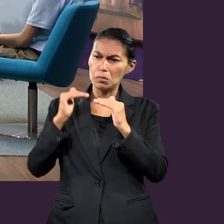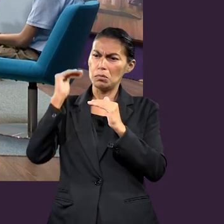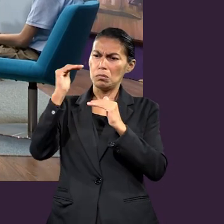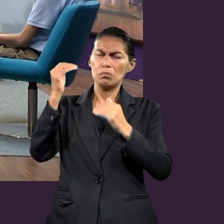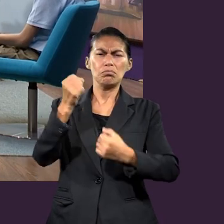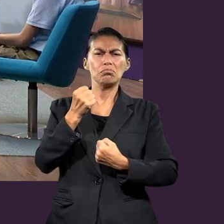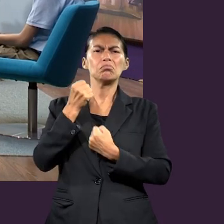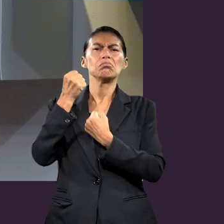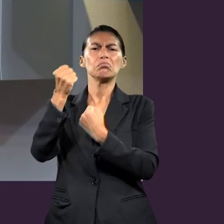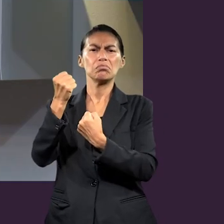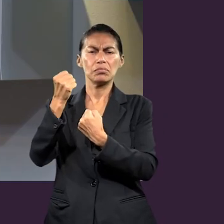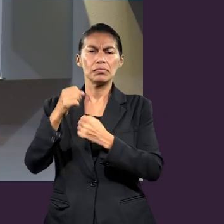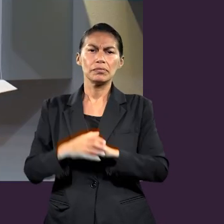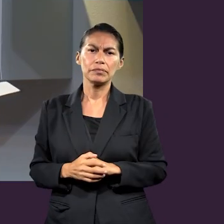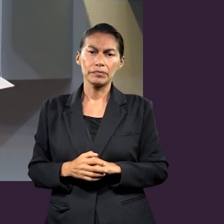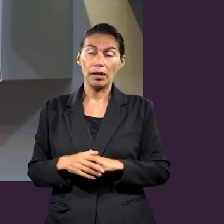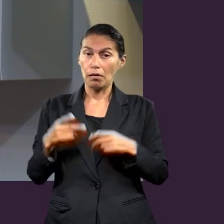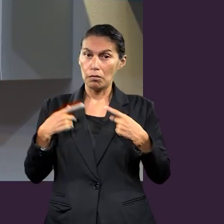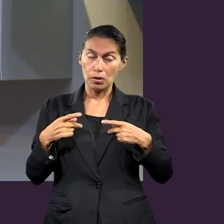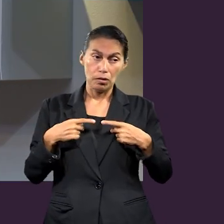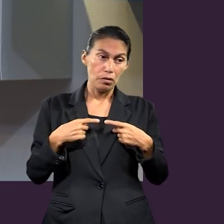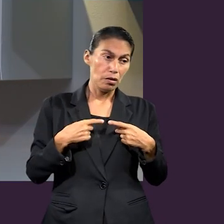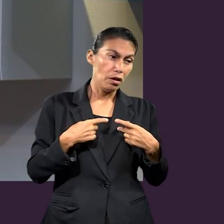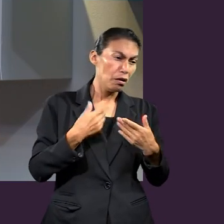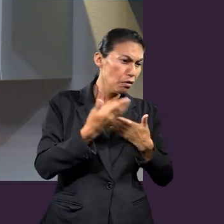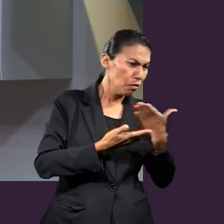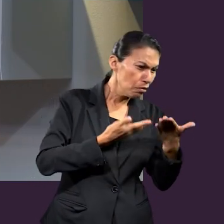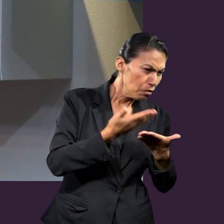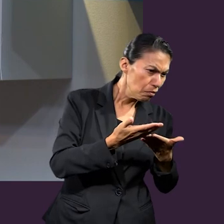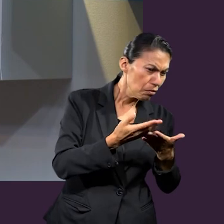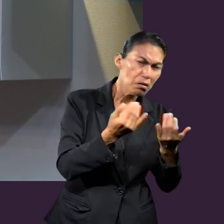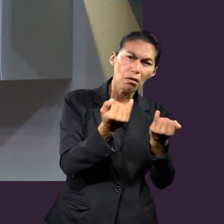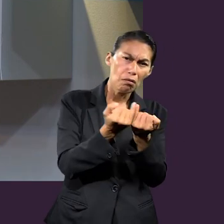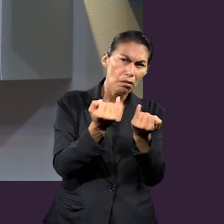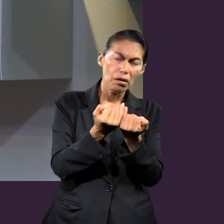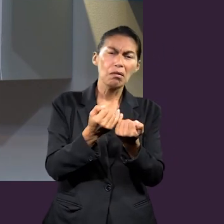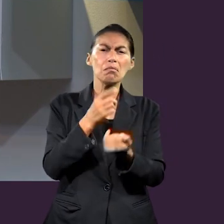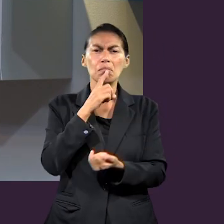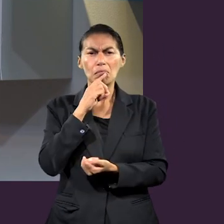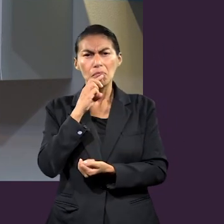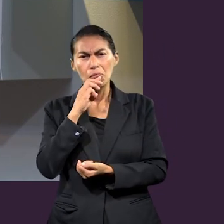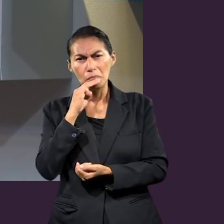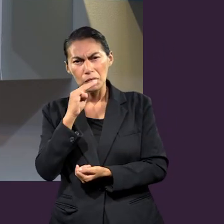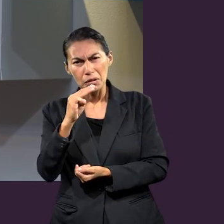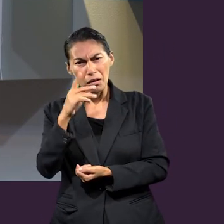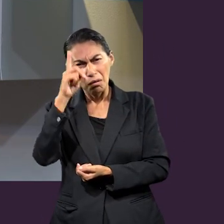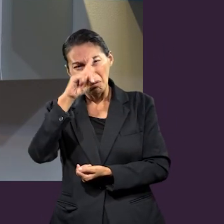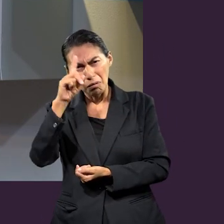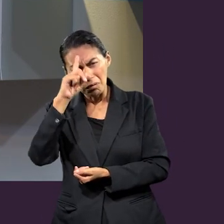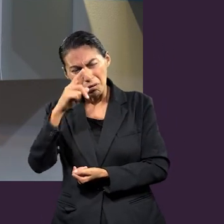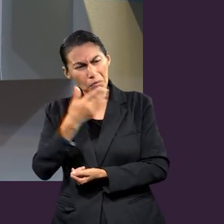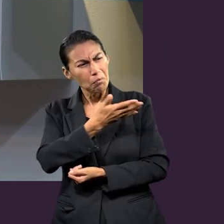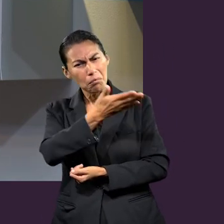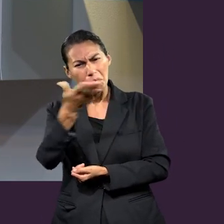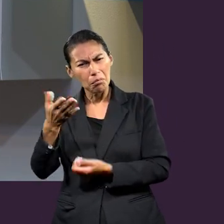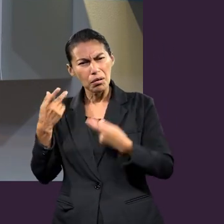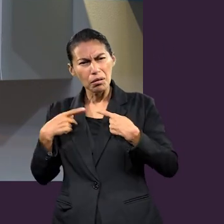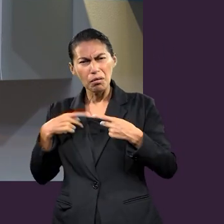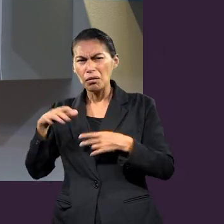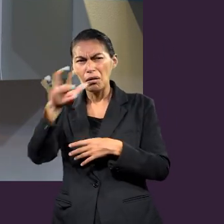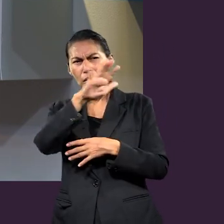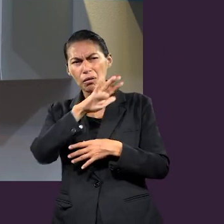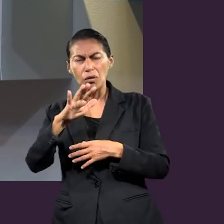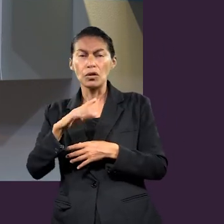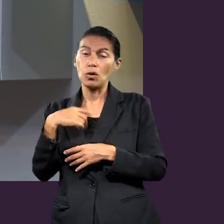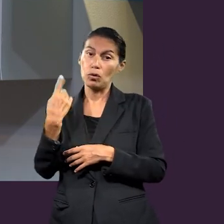poder y también para aquellas personas que sirven. Hay mensajes básicamente para todos.